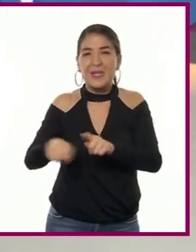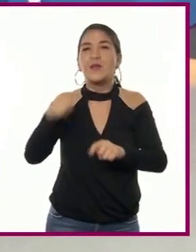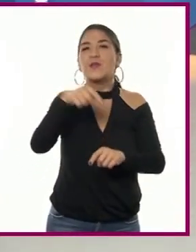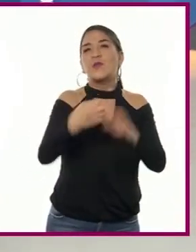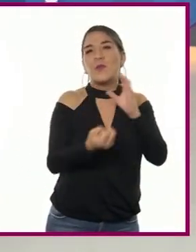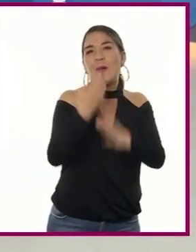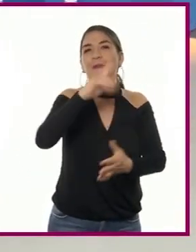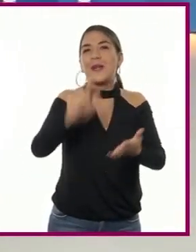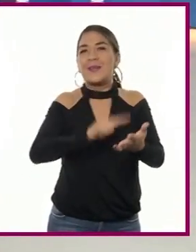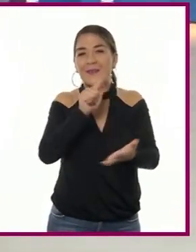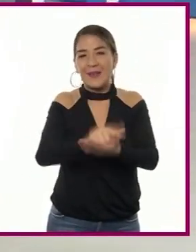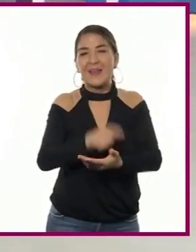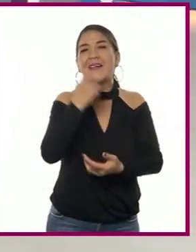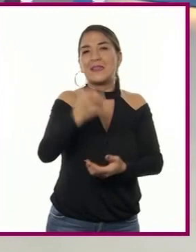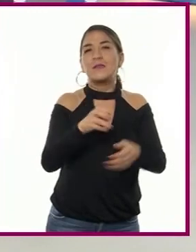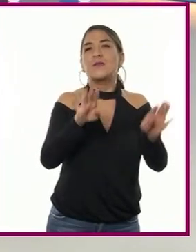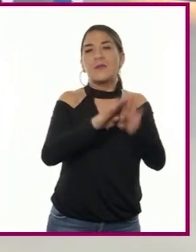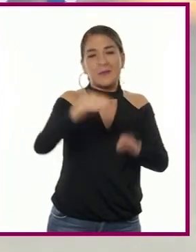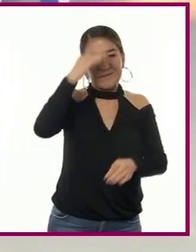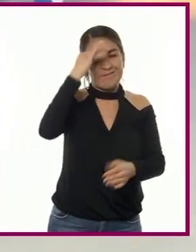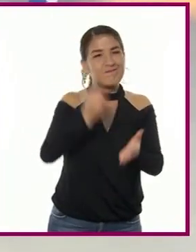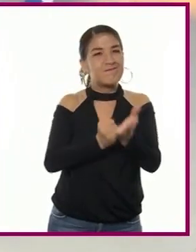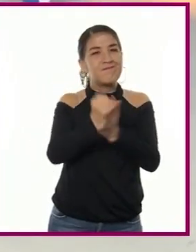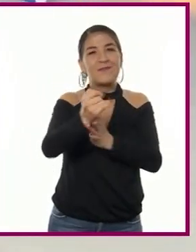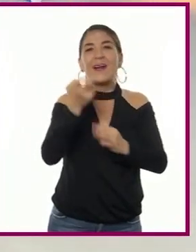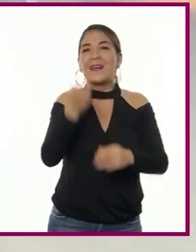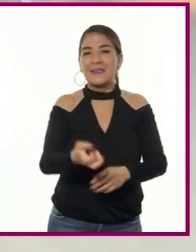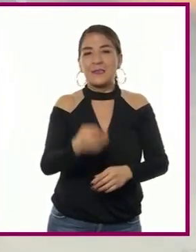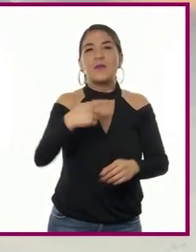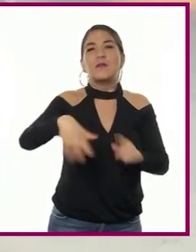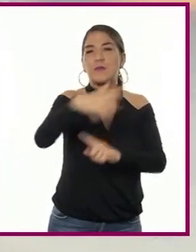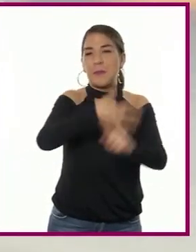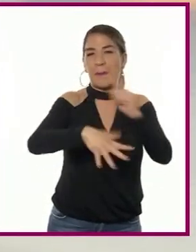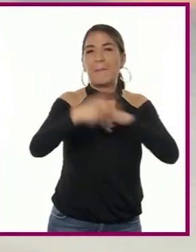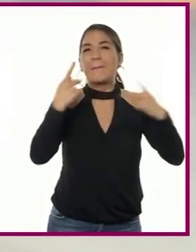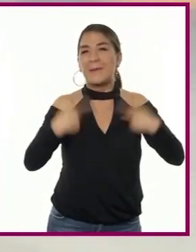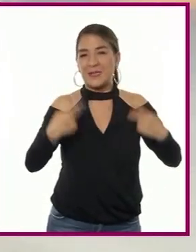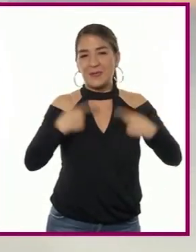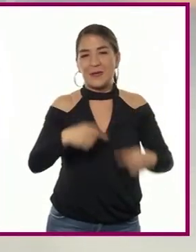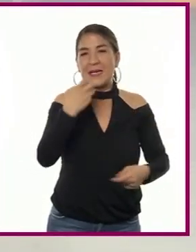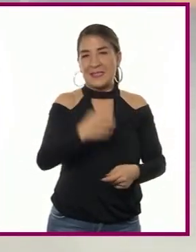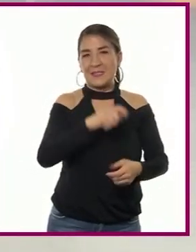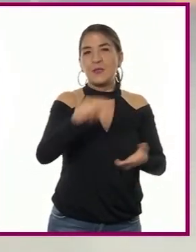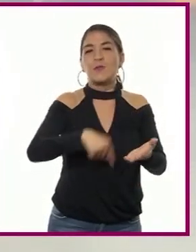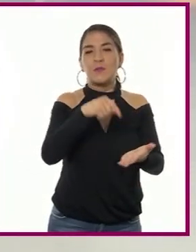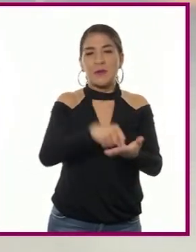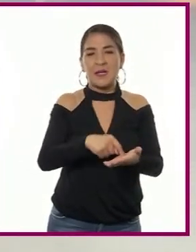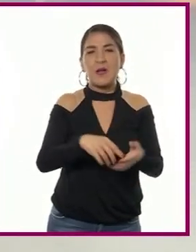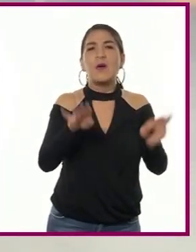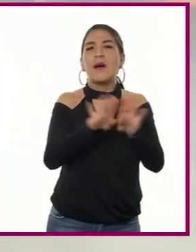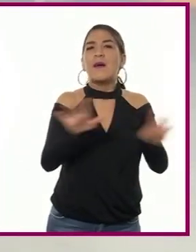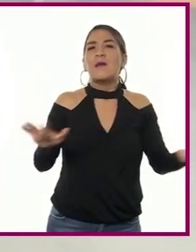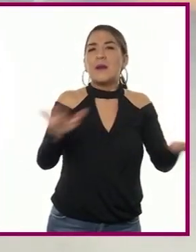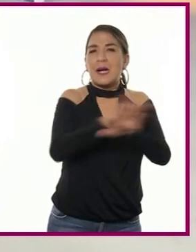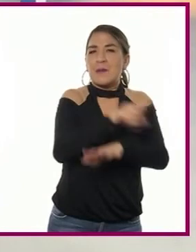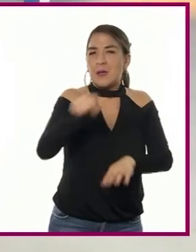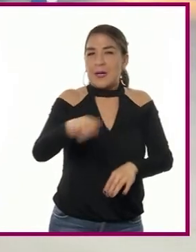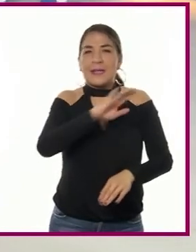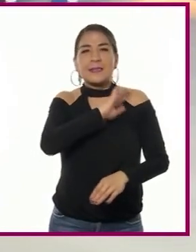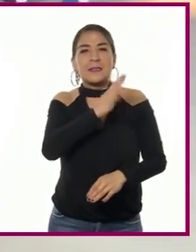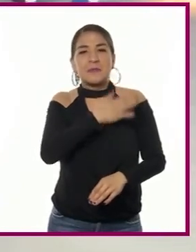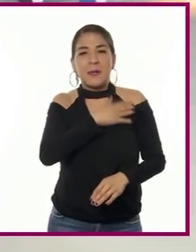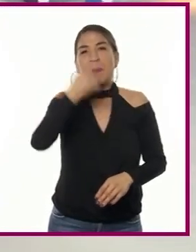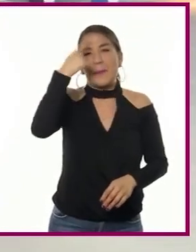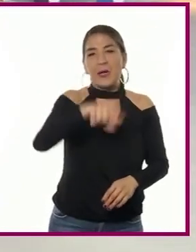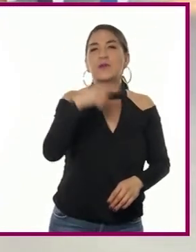reformas que alteraron de manera decisiva el régimen y la sociedad de esta región. El cambio dinástico en España llevó